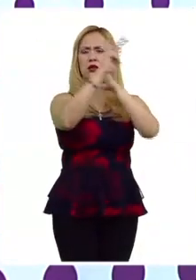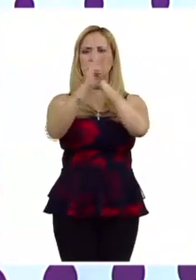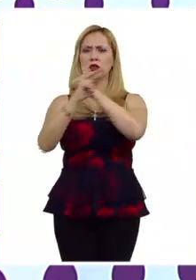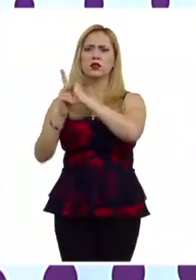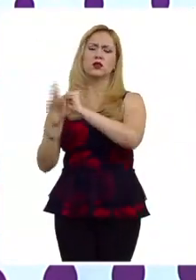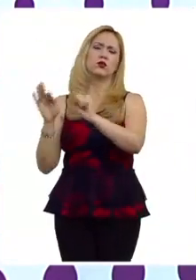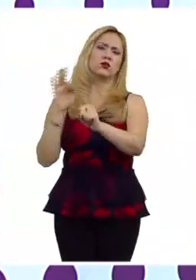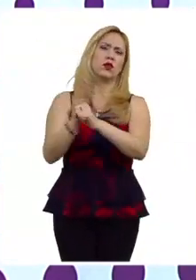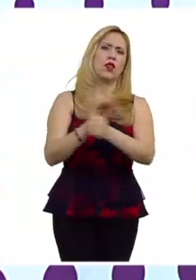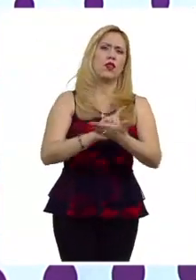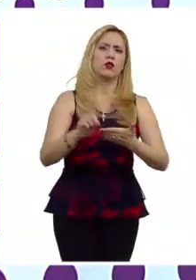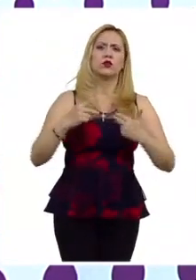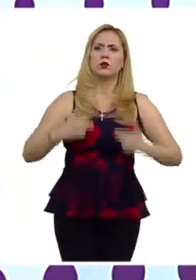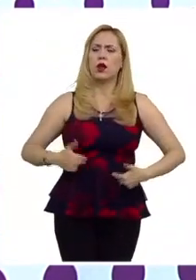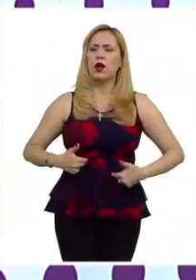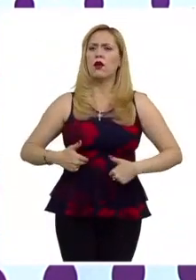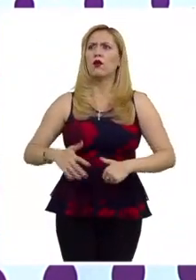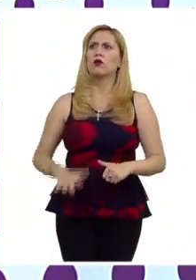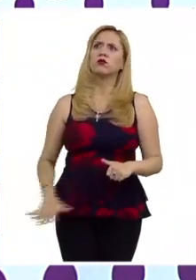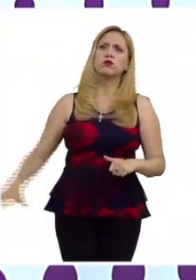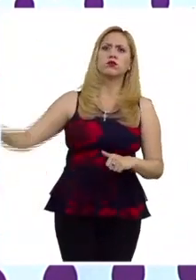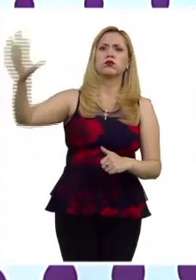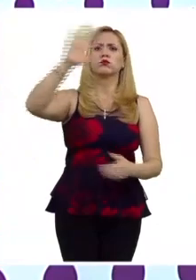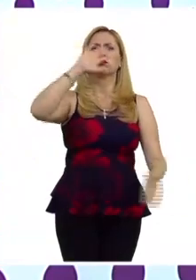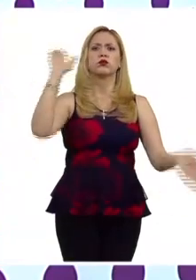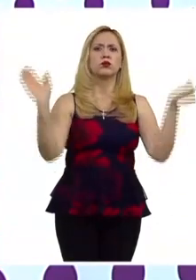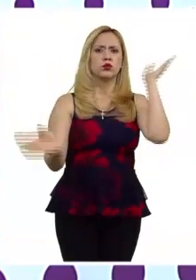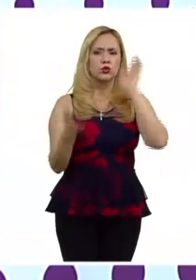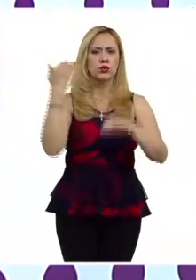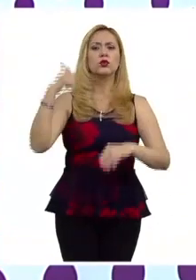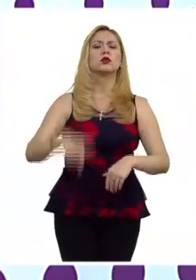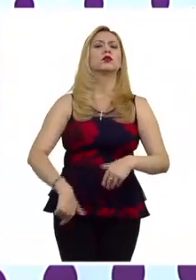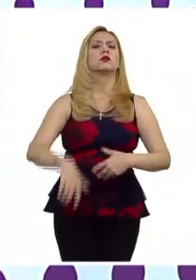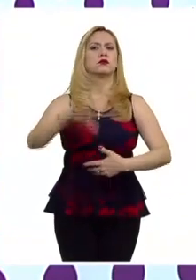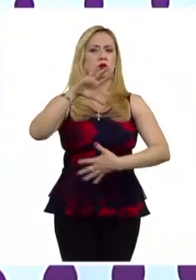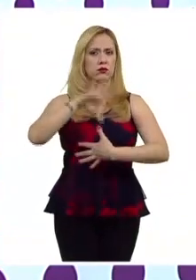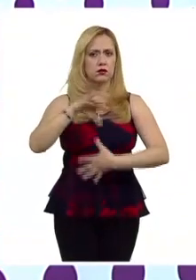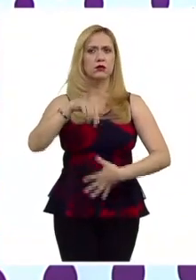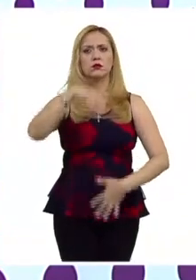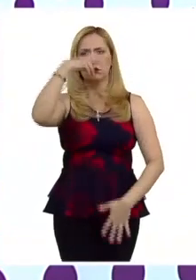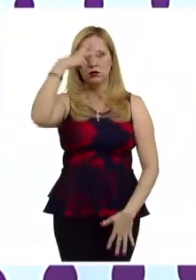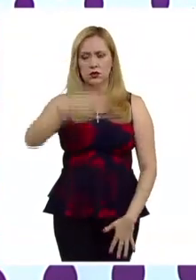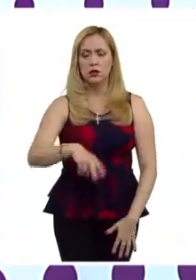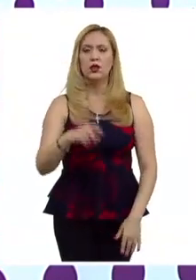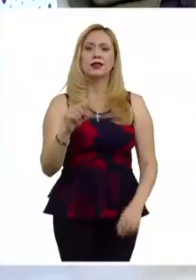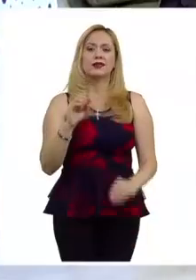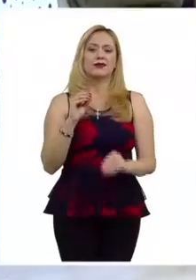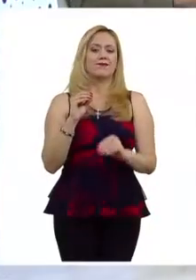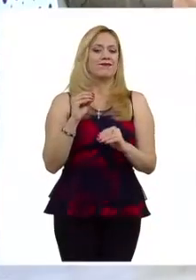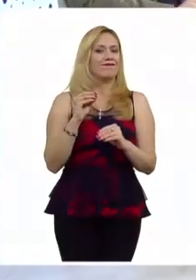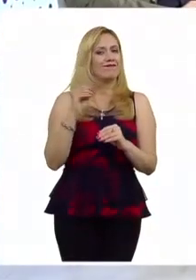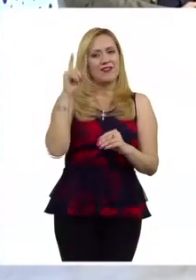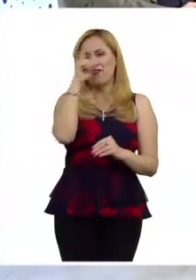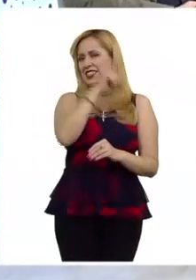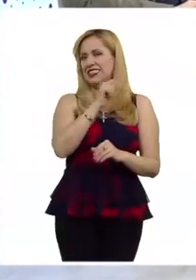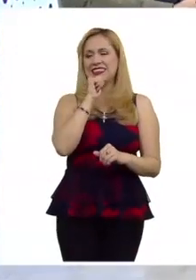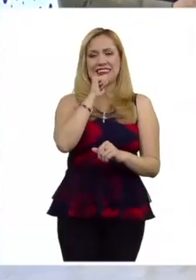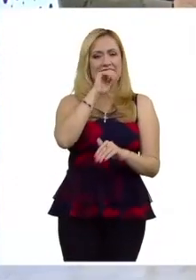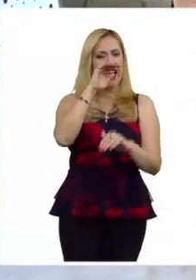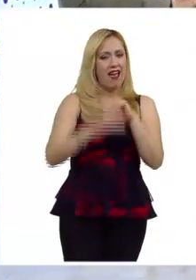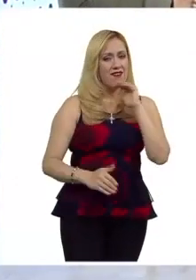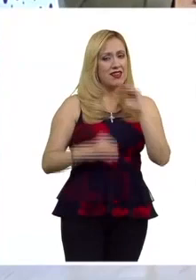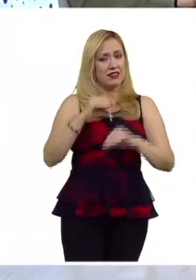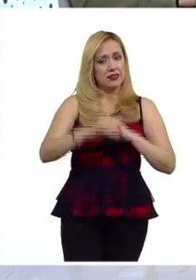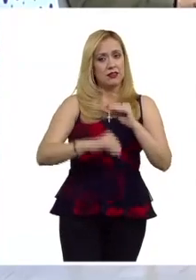protección de derechos humanos a nivel regional y el sistema universal y es es un tema en construcción es complejo es complejo